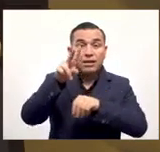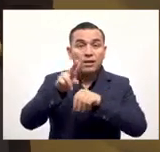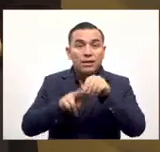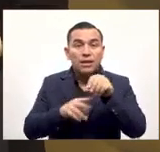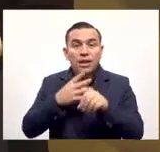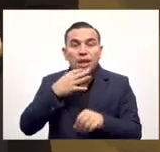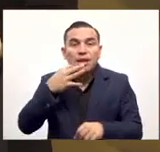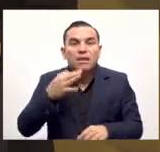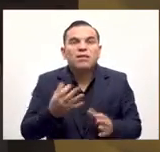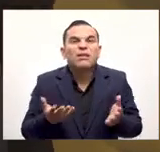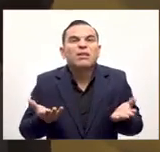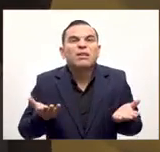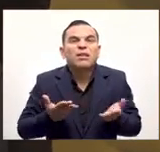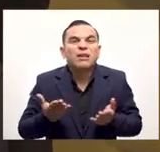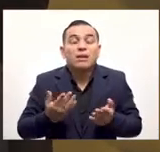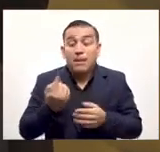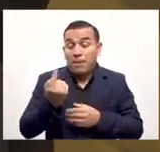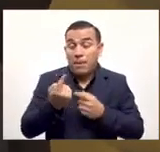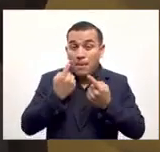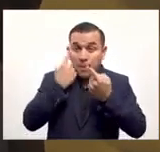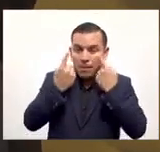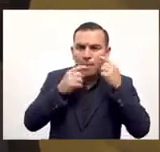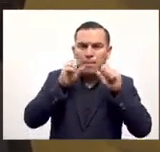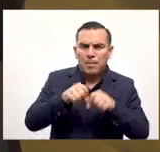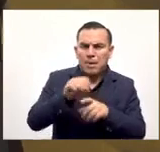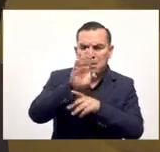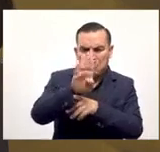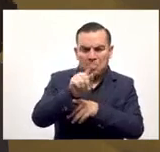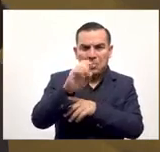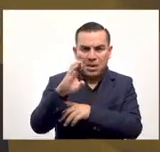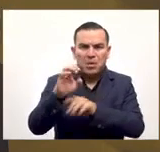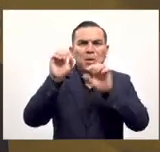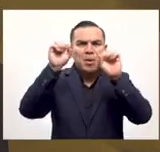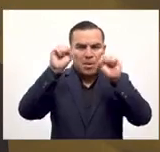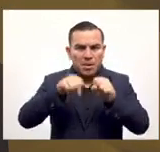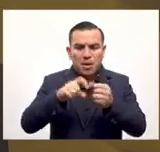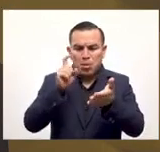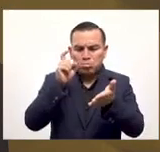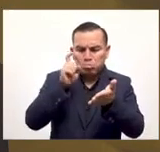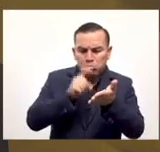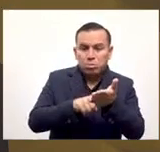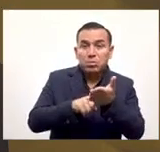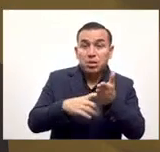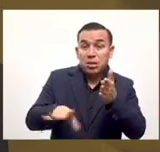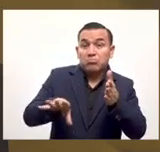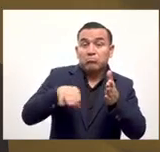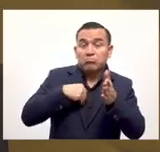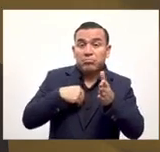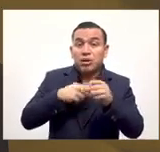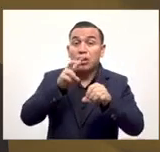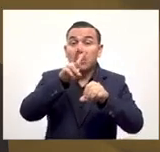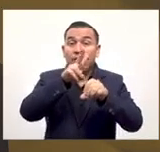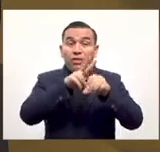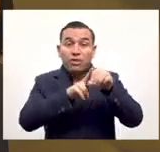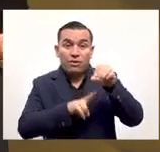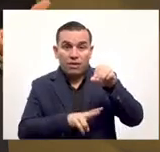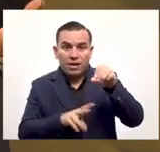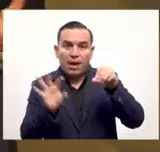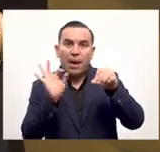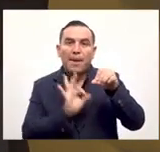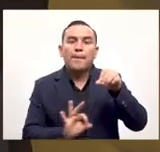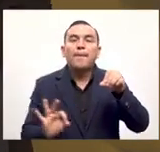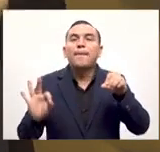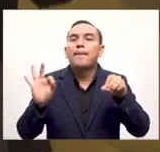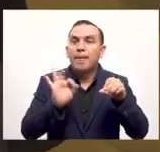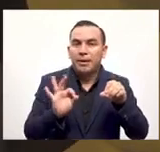dólares por algo y le pagan y el turista le dice ¿puedo pagar en bitcoin? no hay ningún problema usted aprieta el botón y recibe si quieren